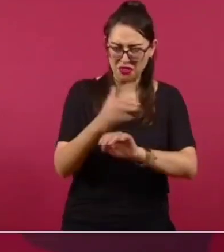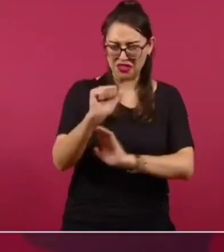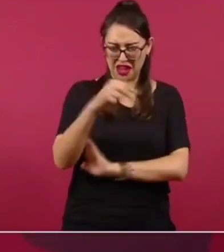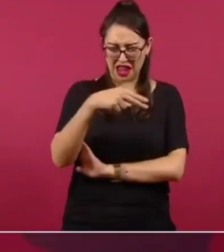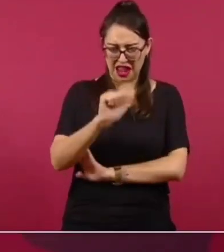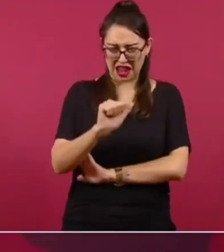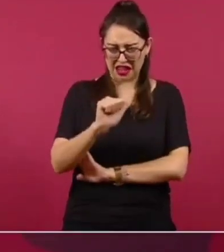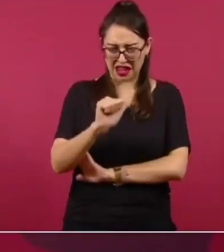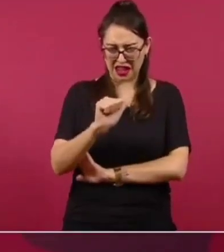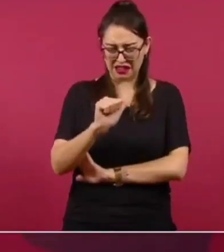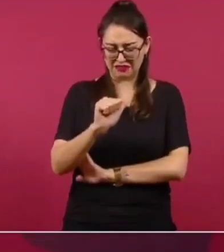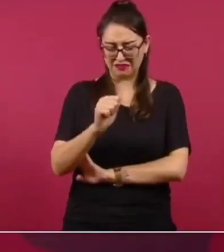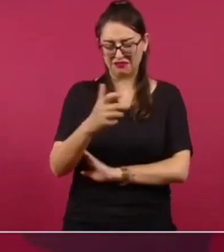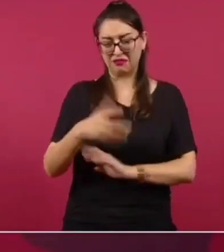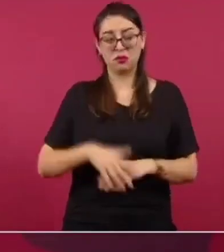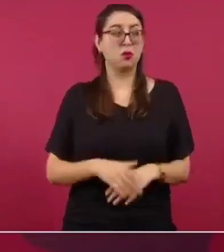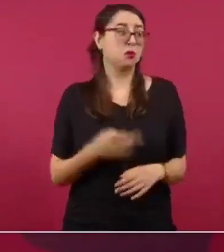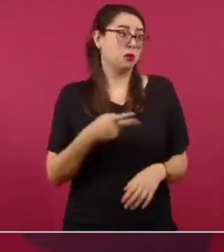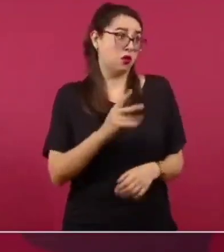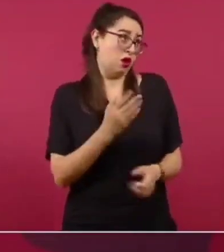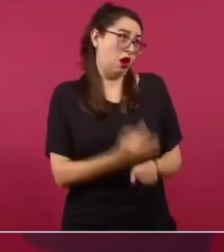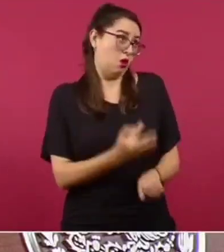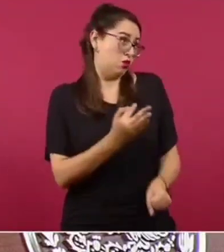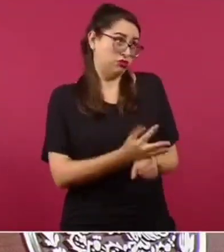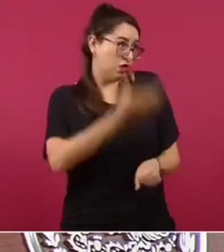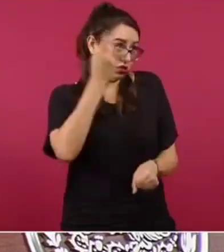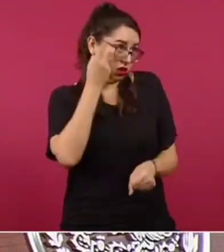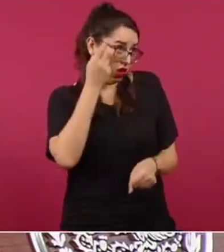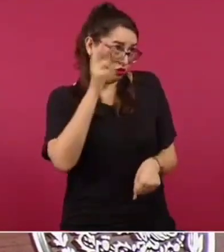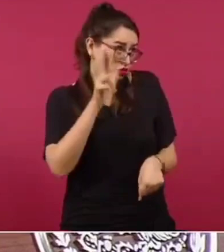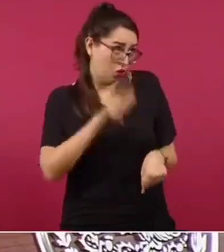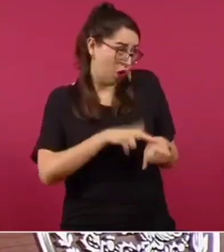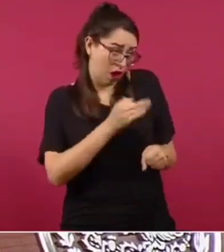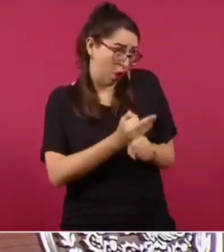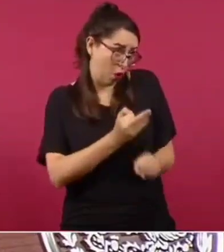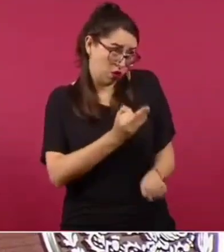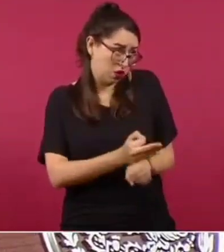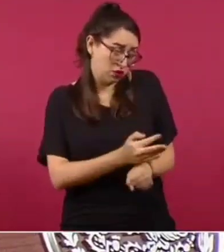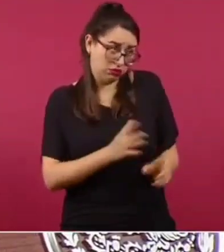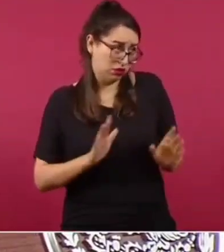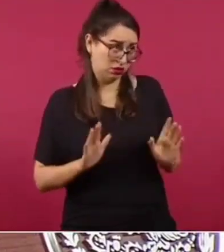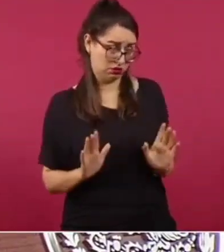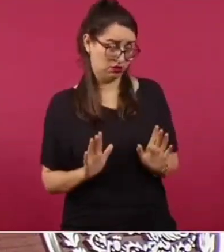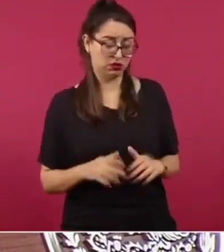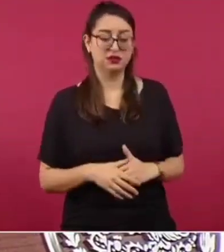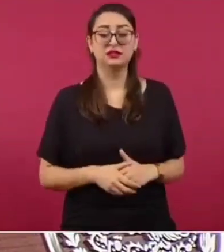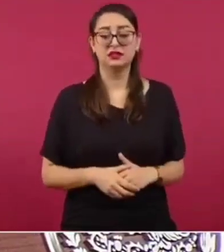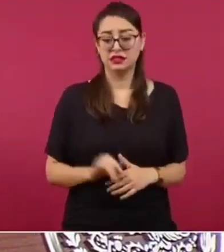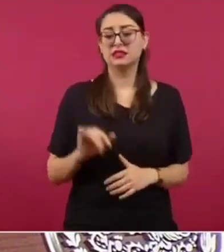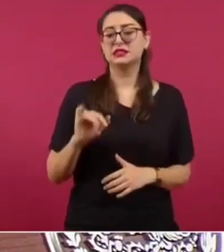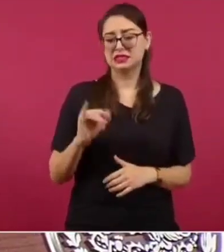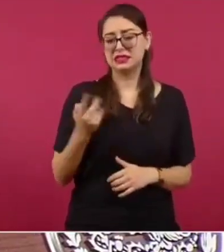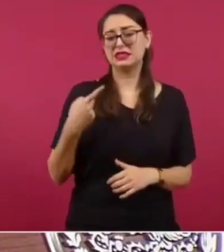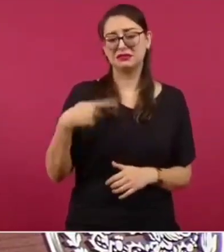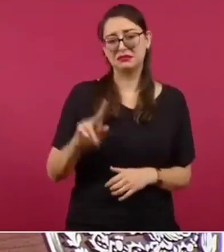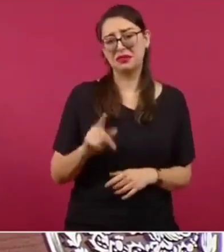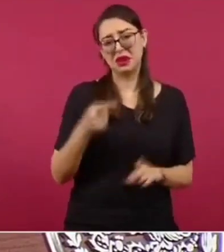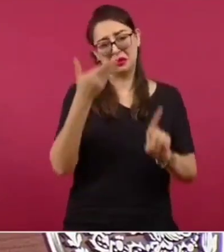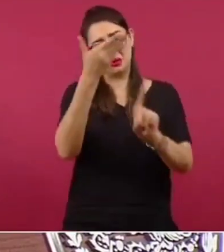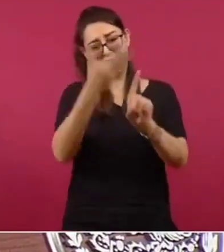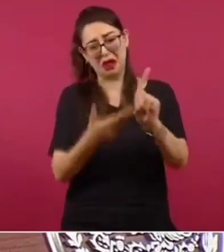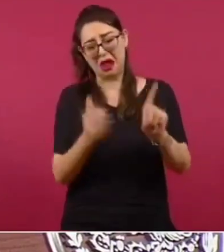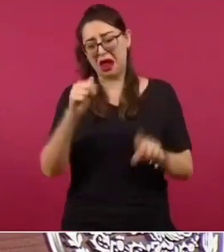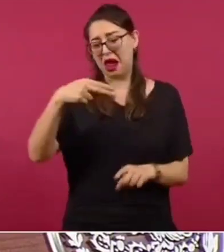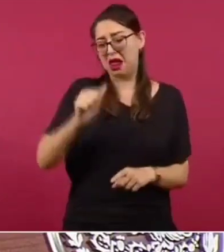Bueno, porque es la actual directora. Digo, también para que se informe, Ana Guevara,